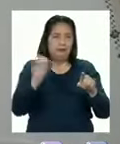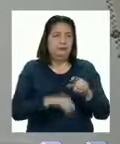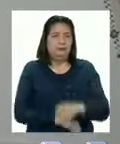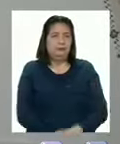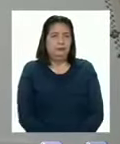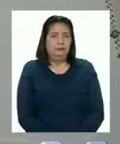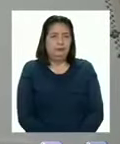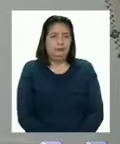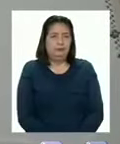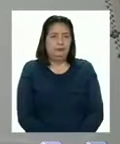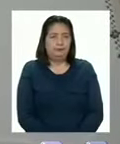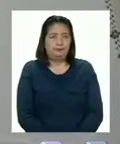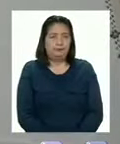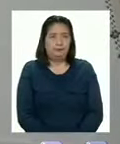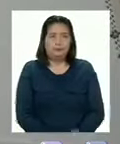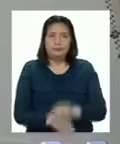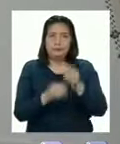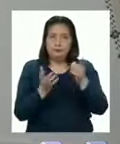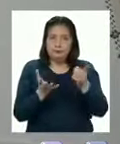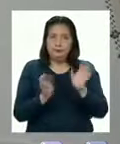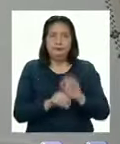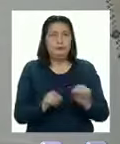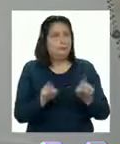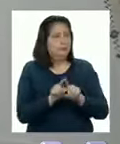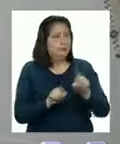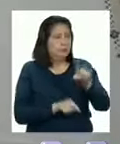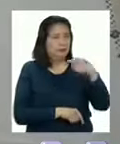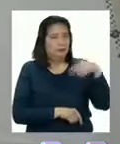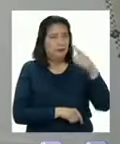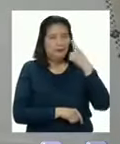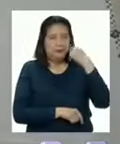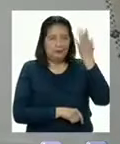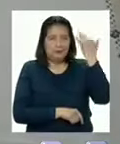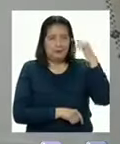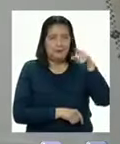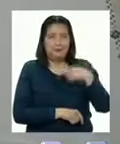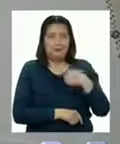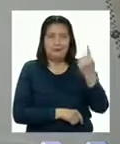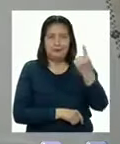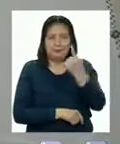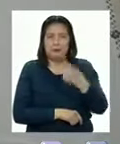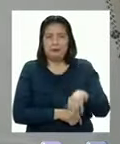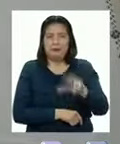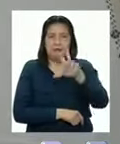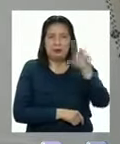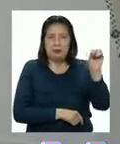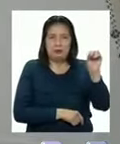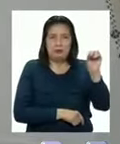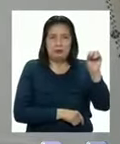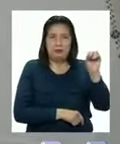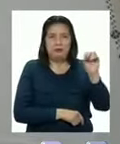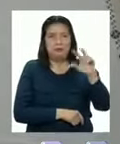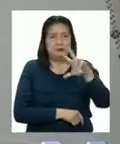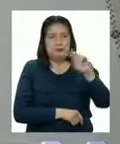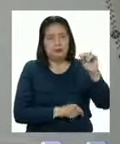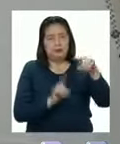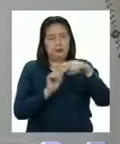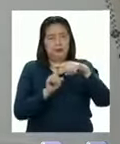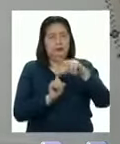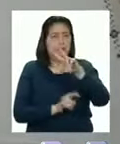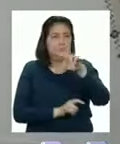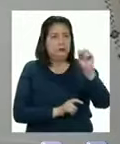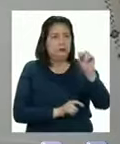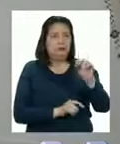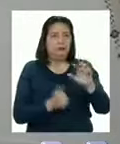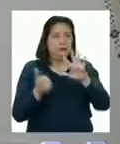cien Y este caso también lo hemos visto Cada piedrita vale trescientos Entonces trescientos más